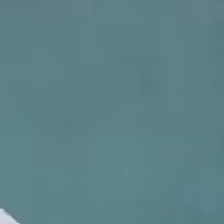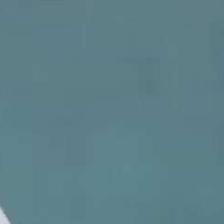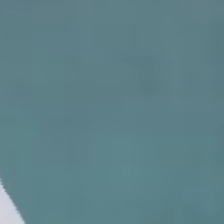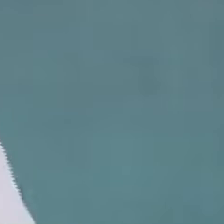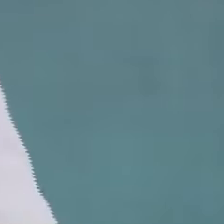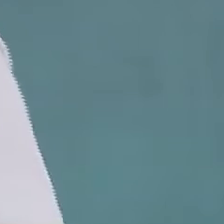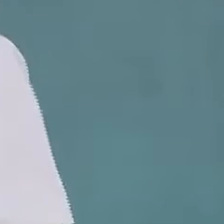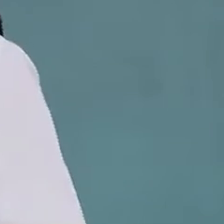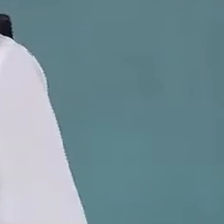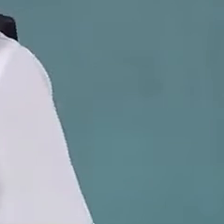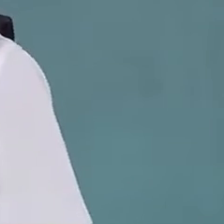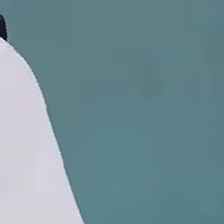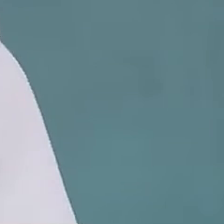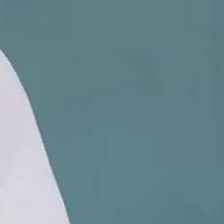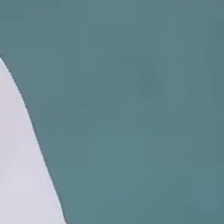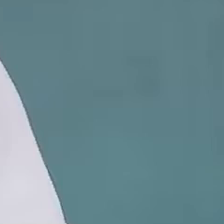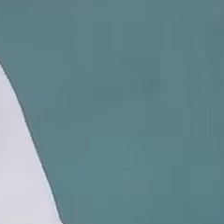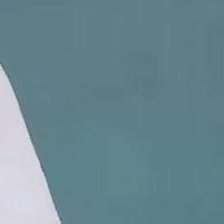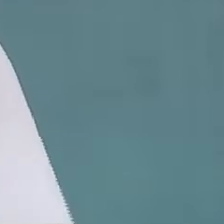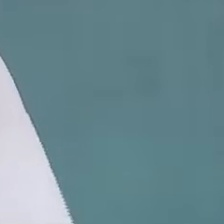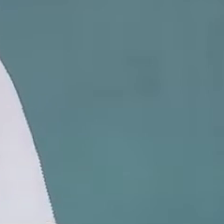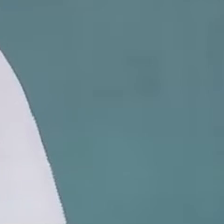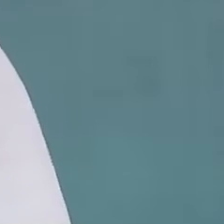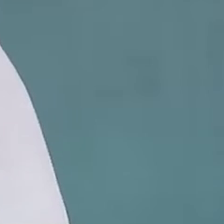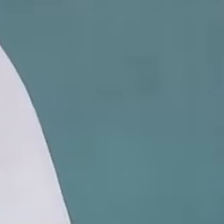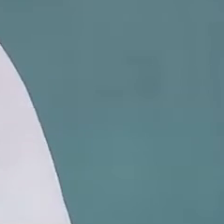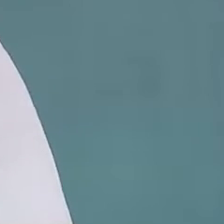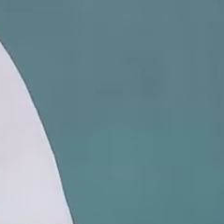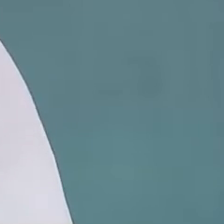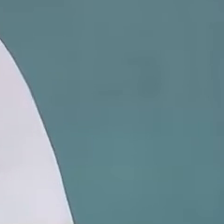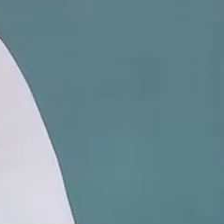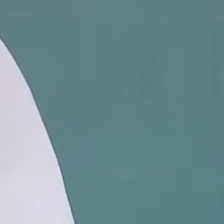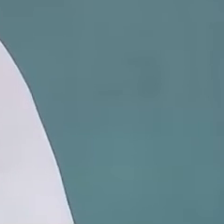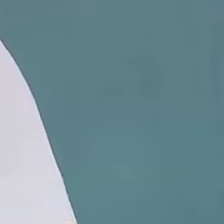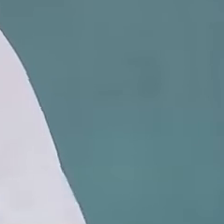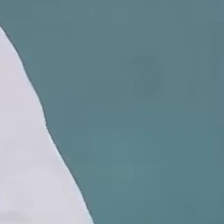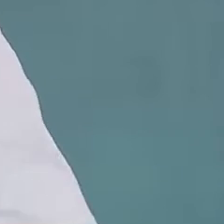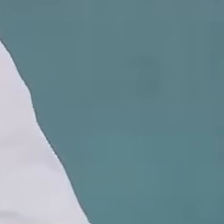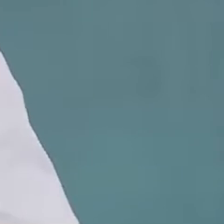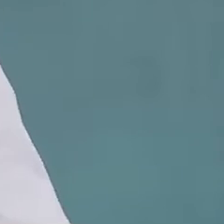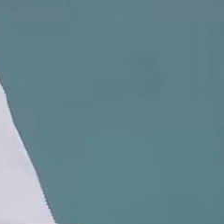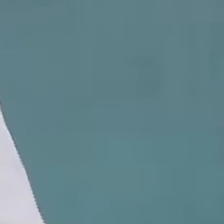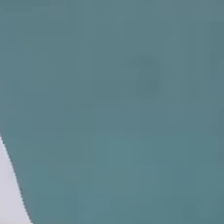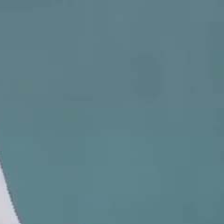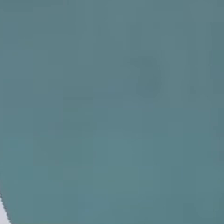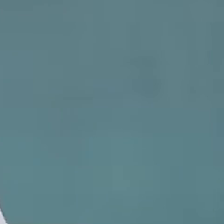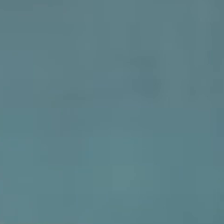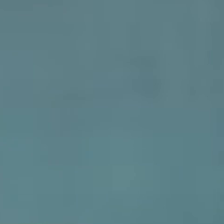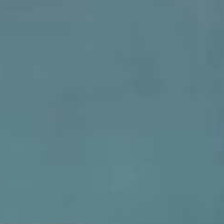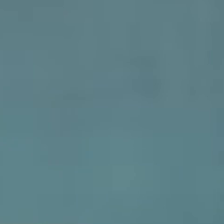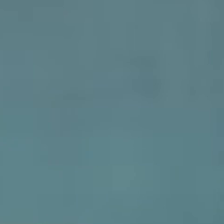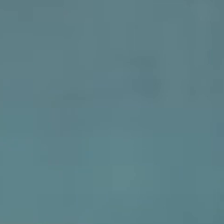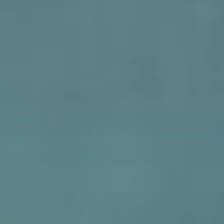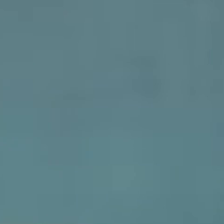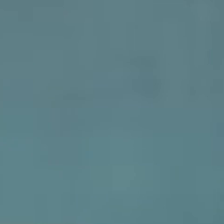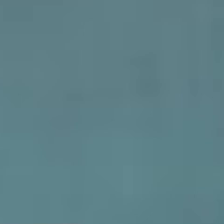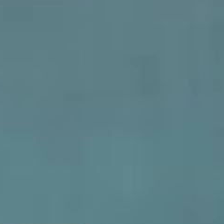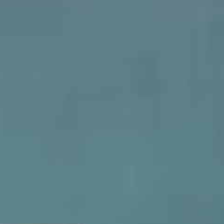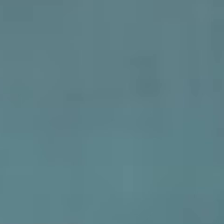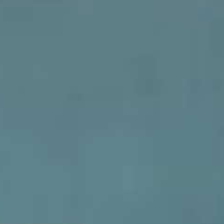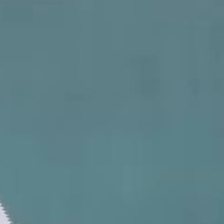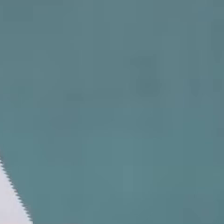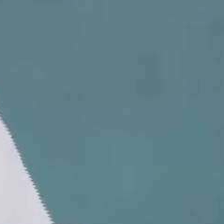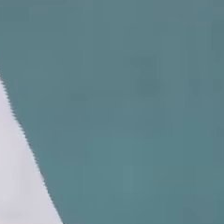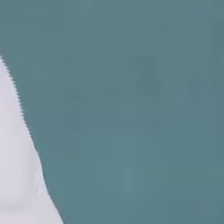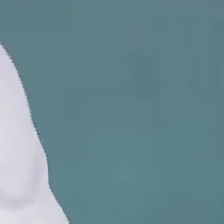Bienvenido a Zamora, bienvenido a Michoacán. Saludar al Gabinete